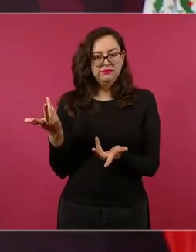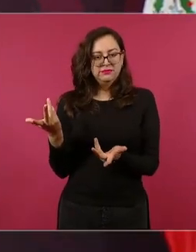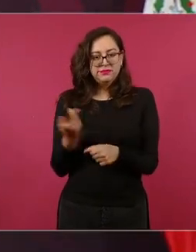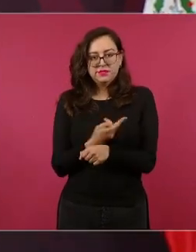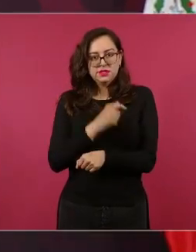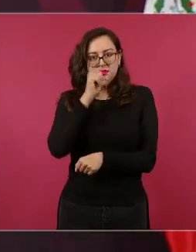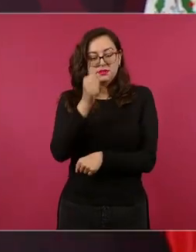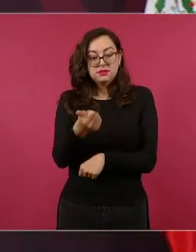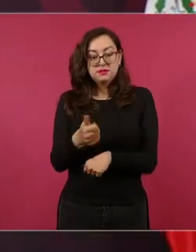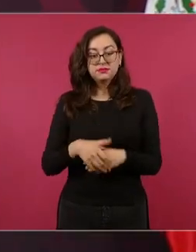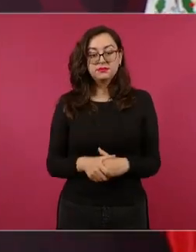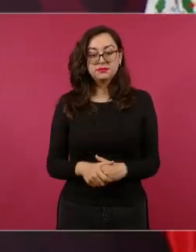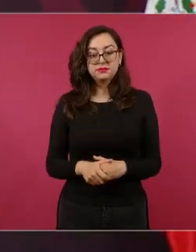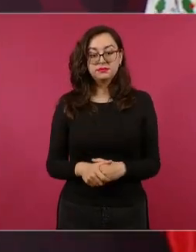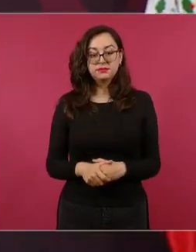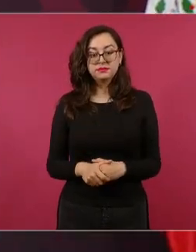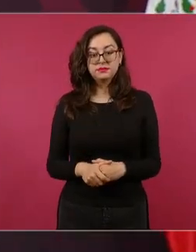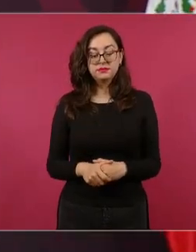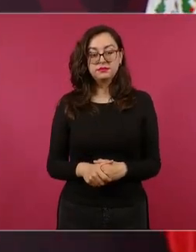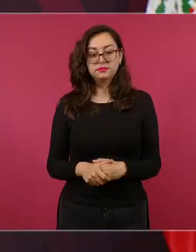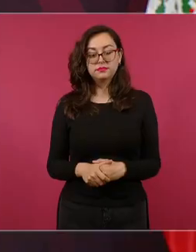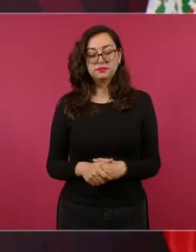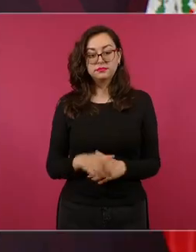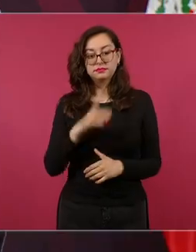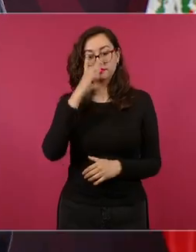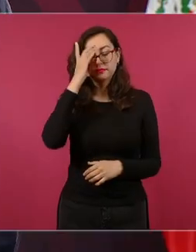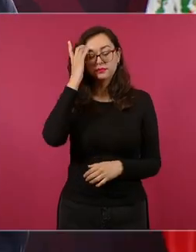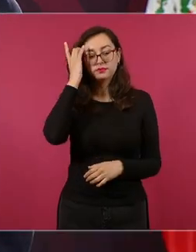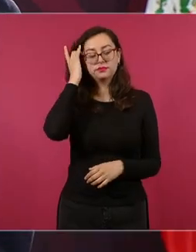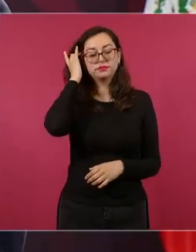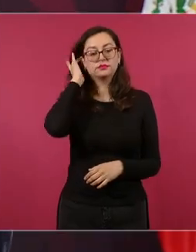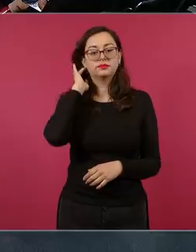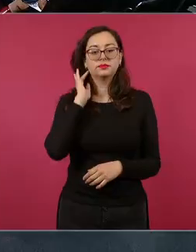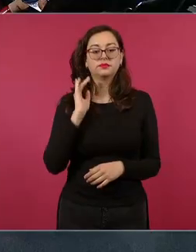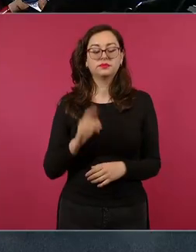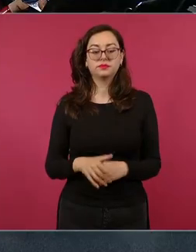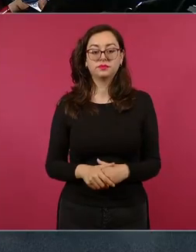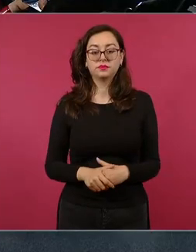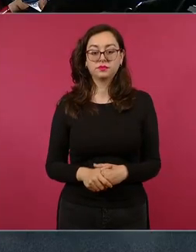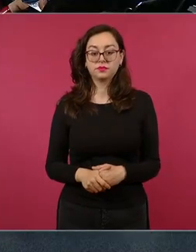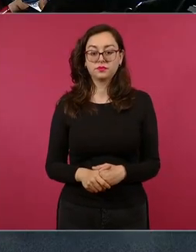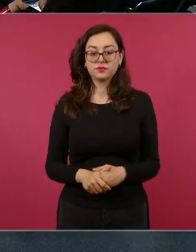de ahí sacan los 11 además tiene que ser